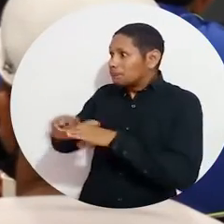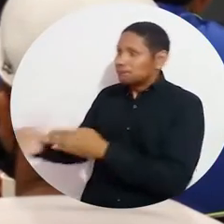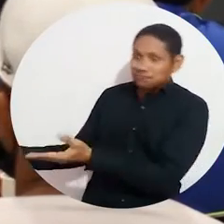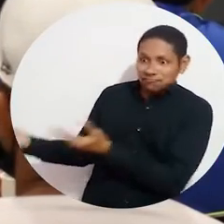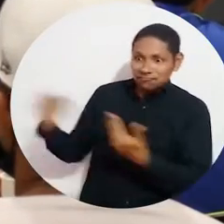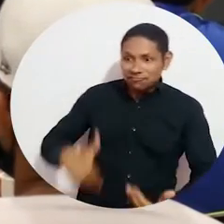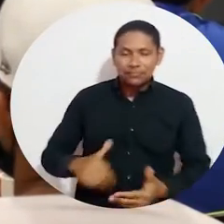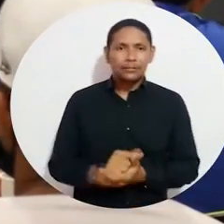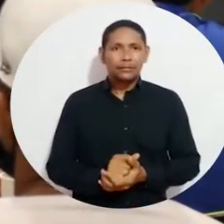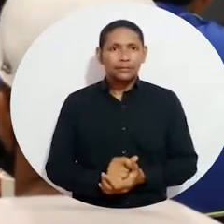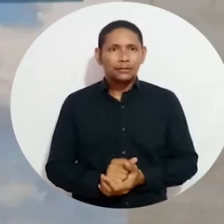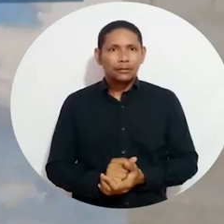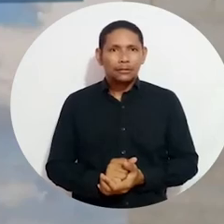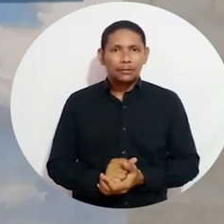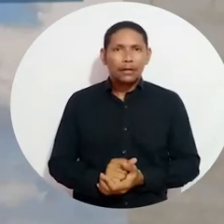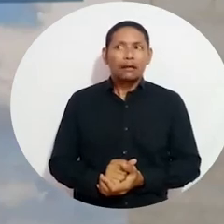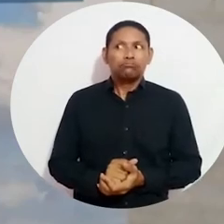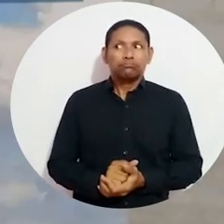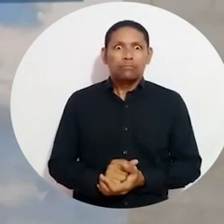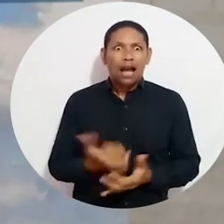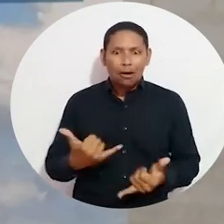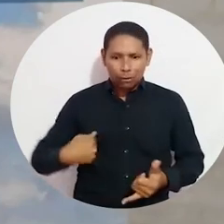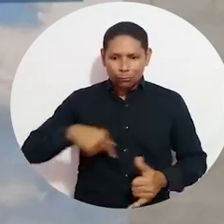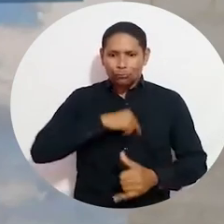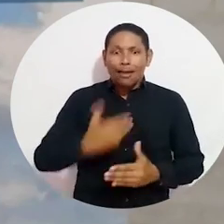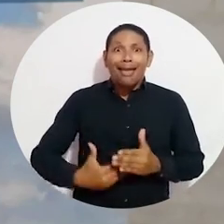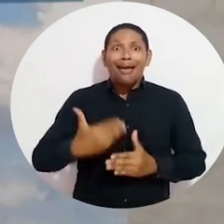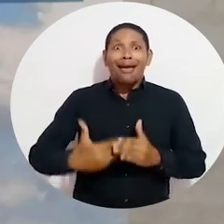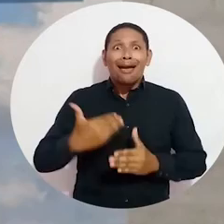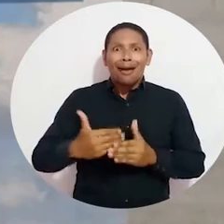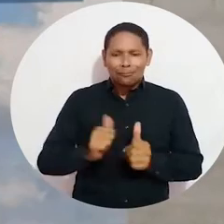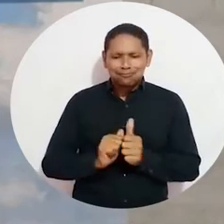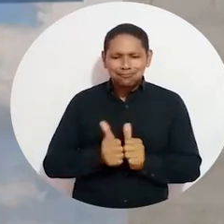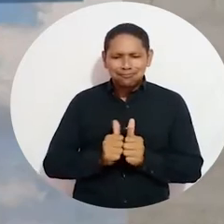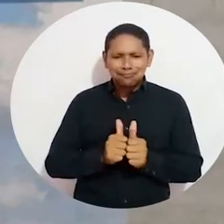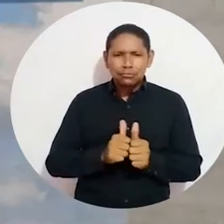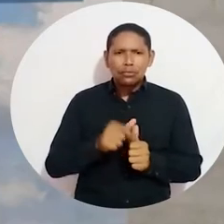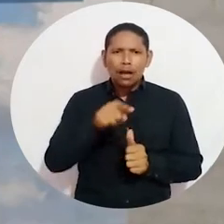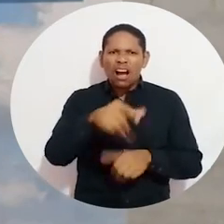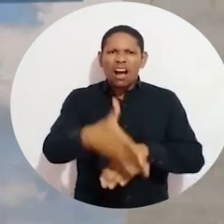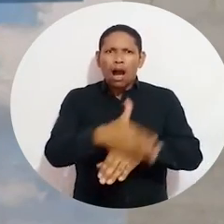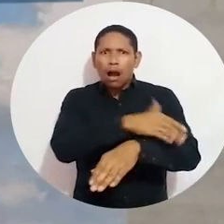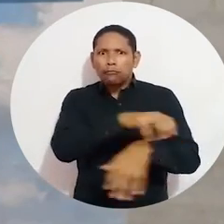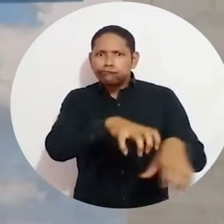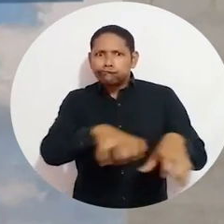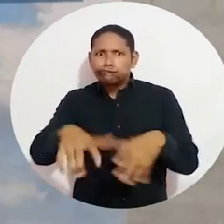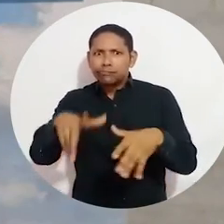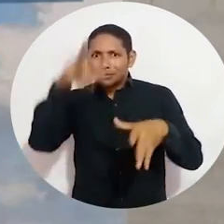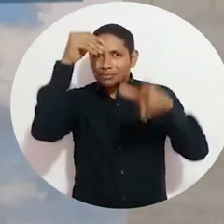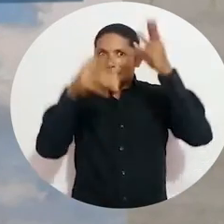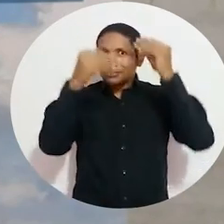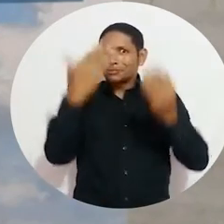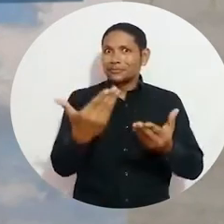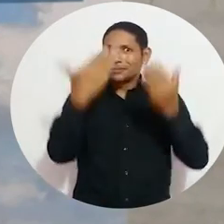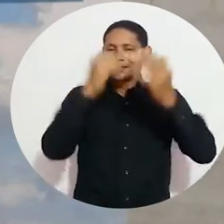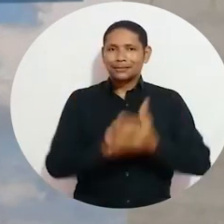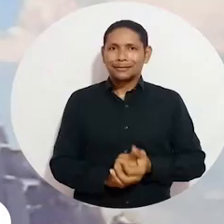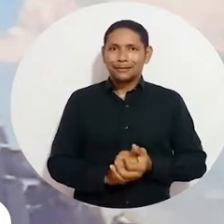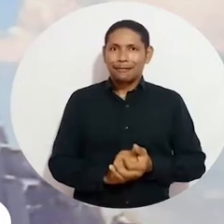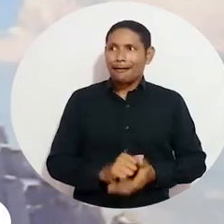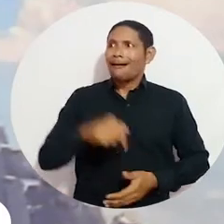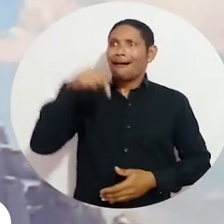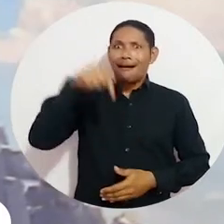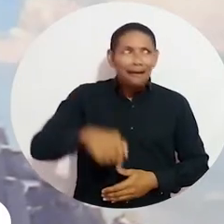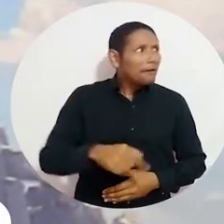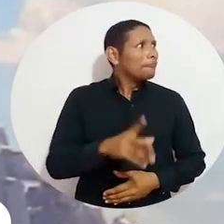invitados especiales. Aprender lo que ellos ya han vivido cuando nosotros estamos iniciando nuestros primeros pininos.